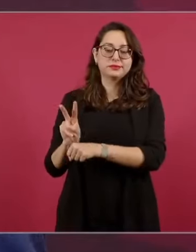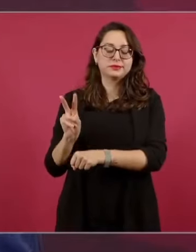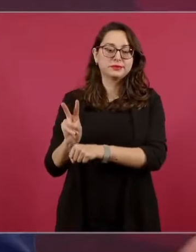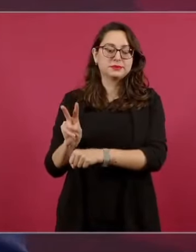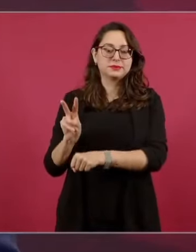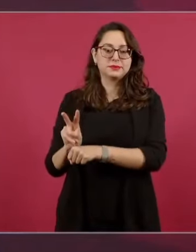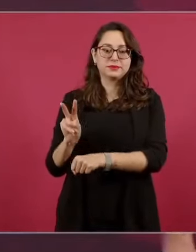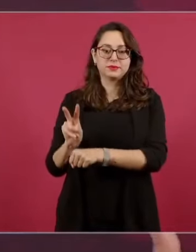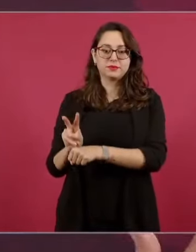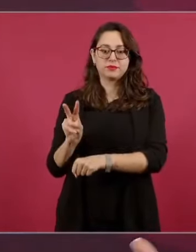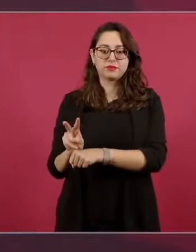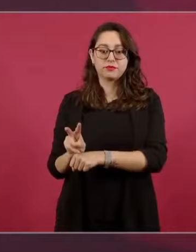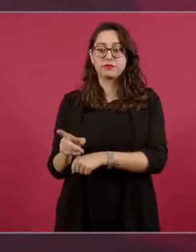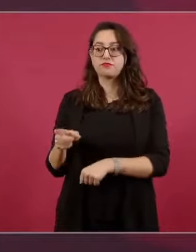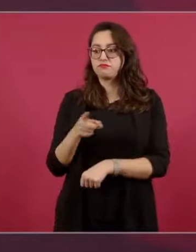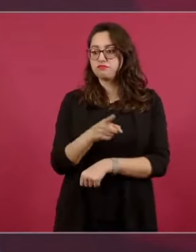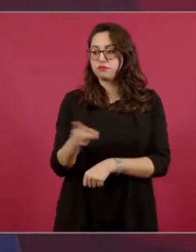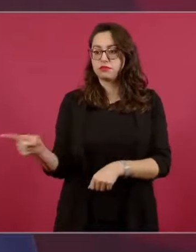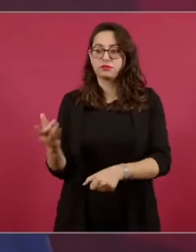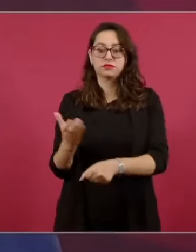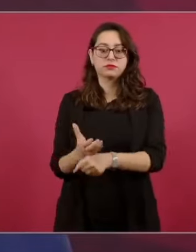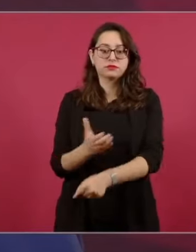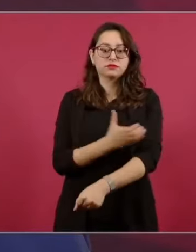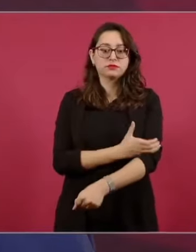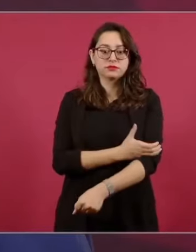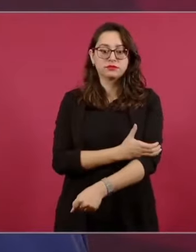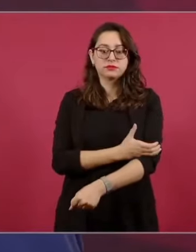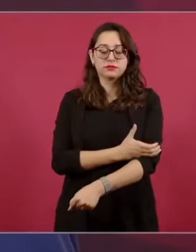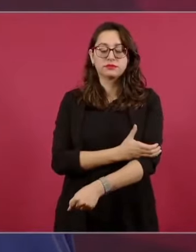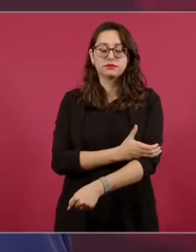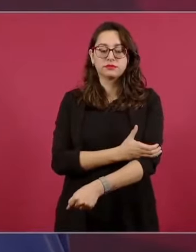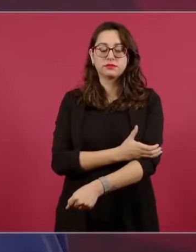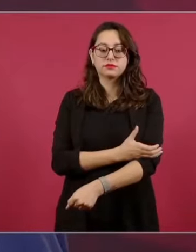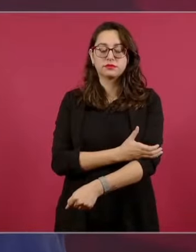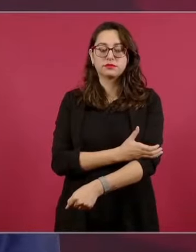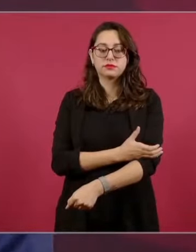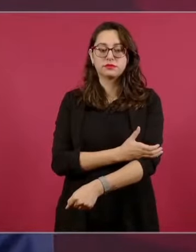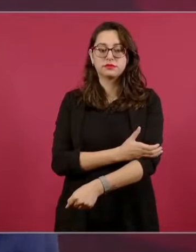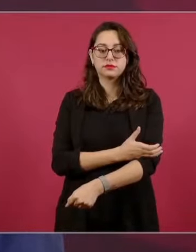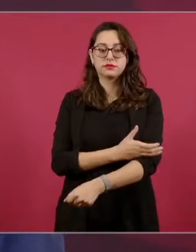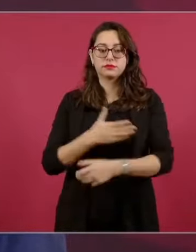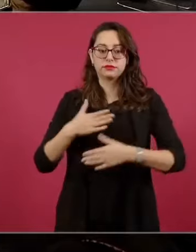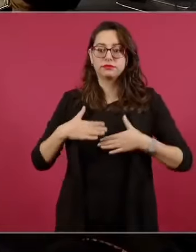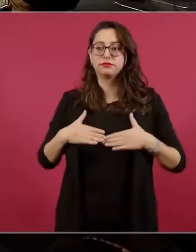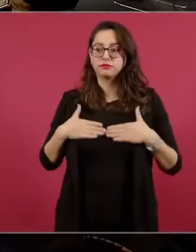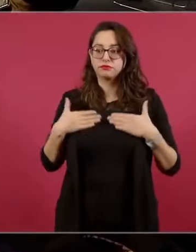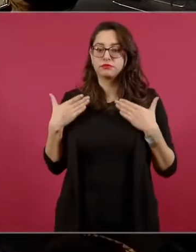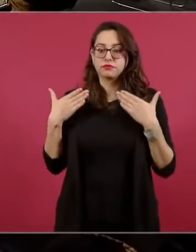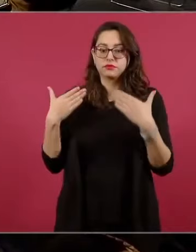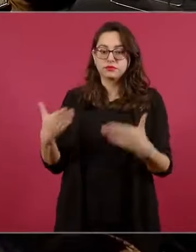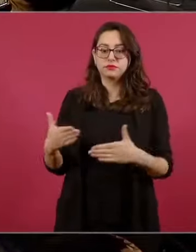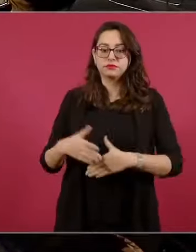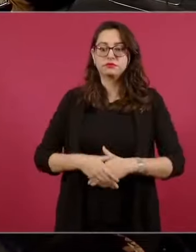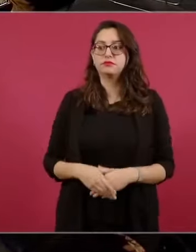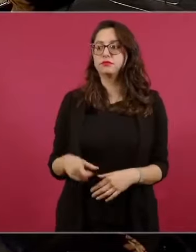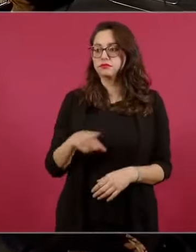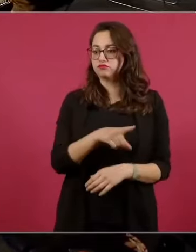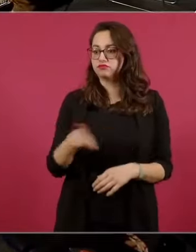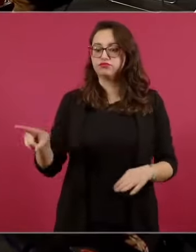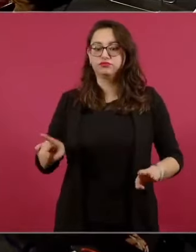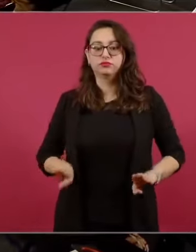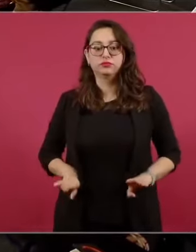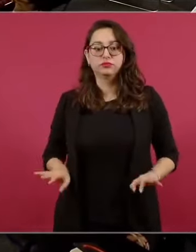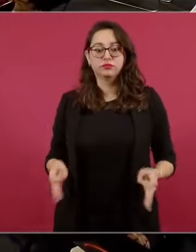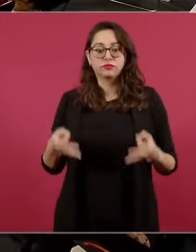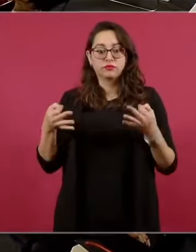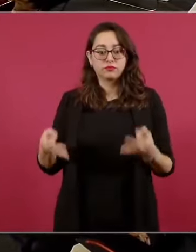Y cuento con colaboradores, con principios. Ariana, que es la